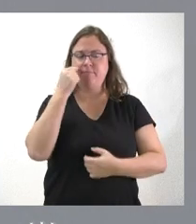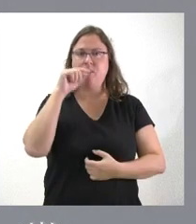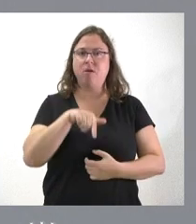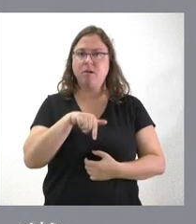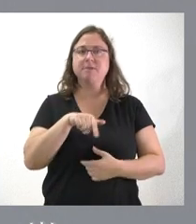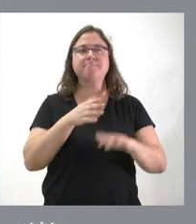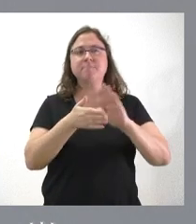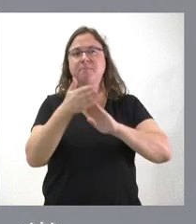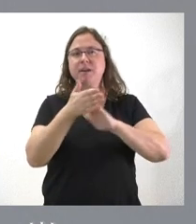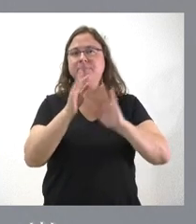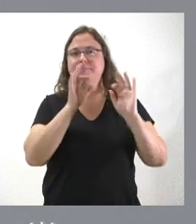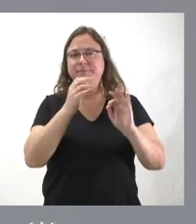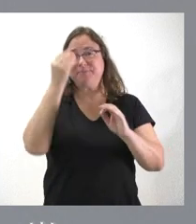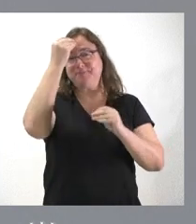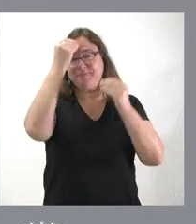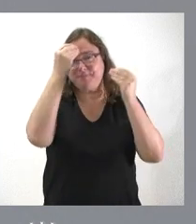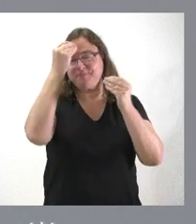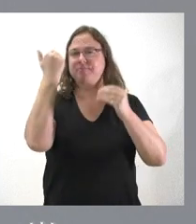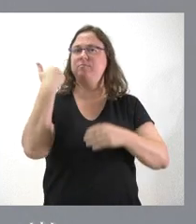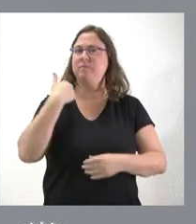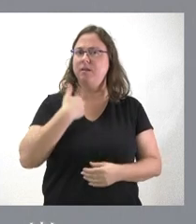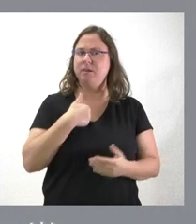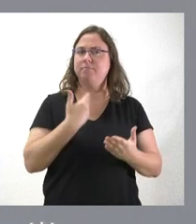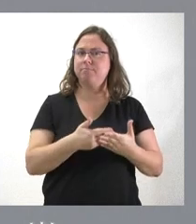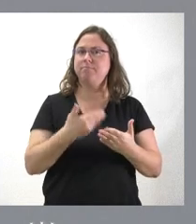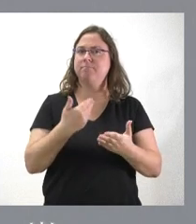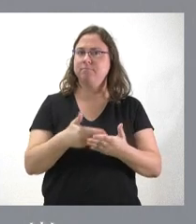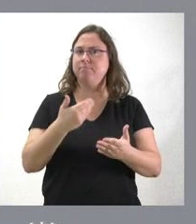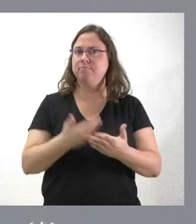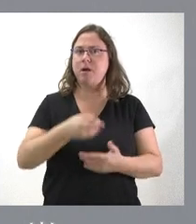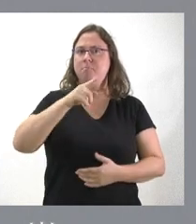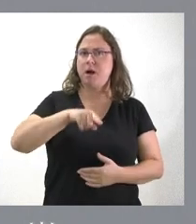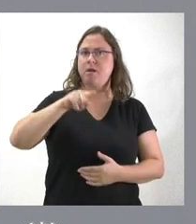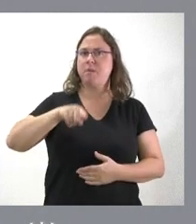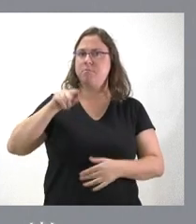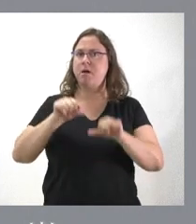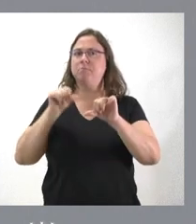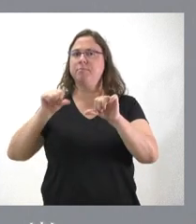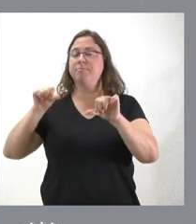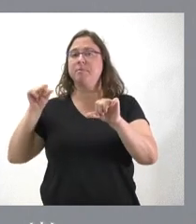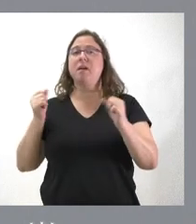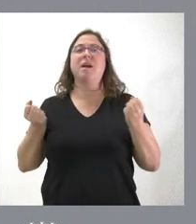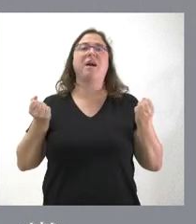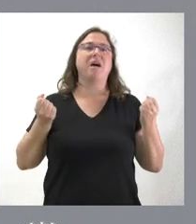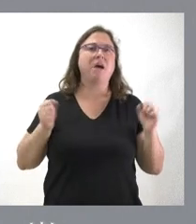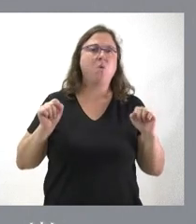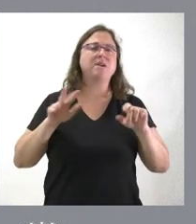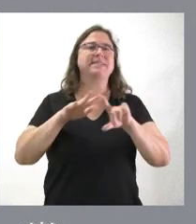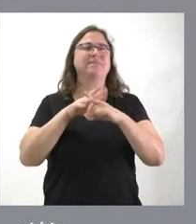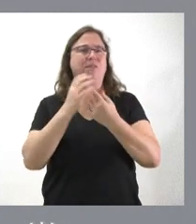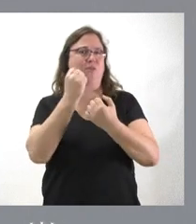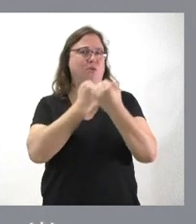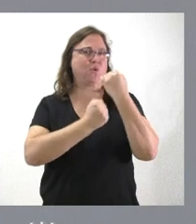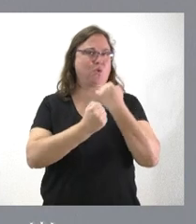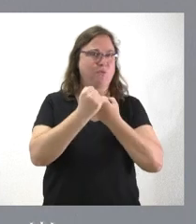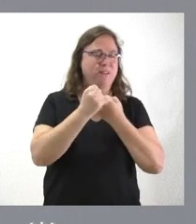la idea que venimos ya constatando en los últimos meses, que es que a pesar de las circunstancias económicas